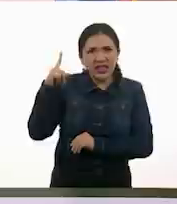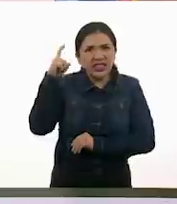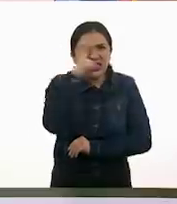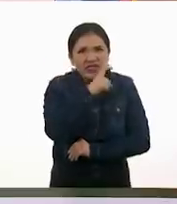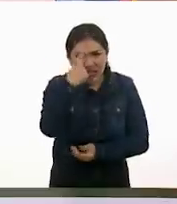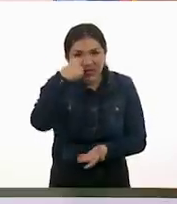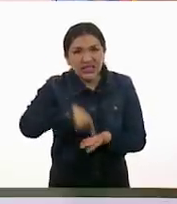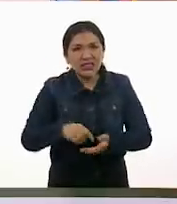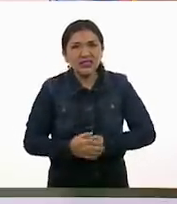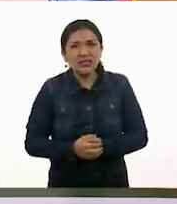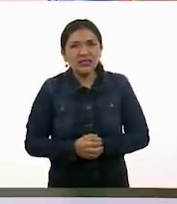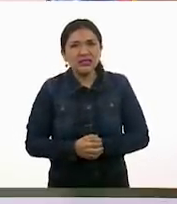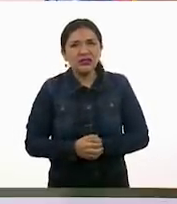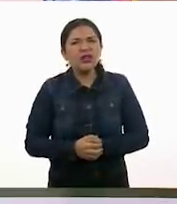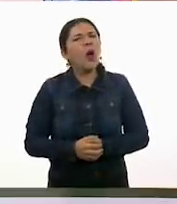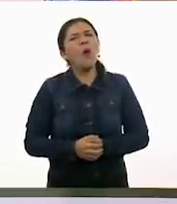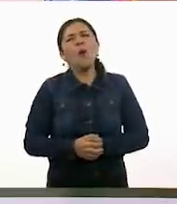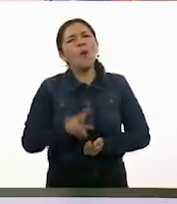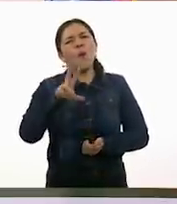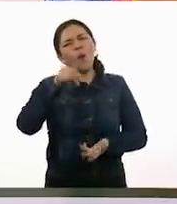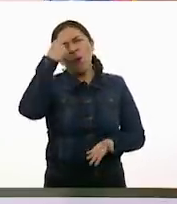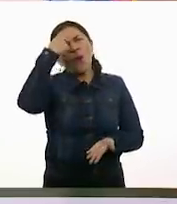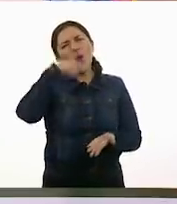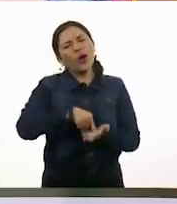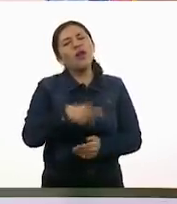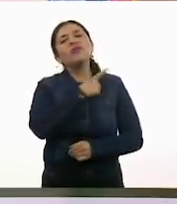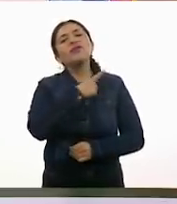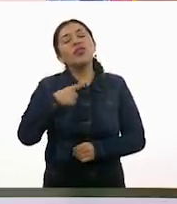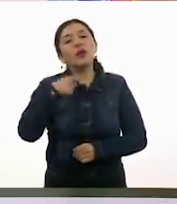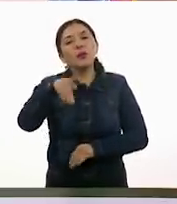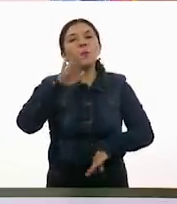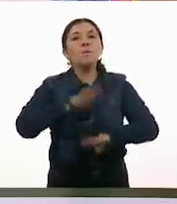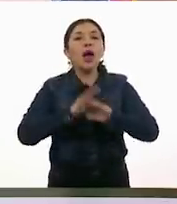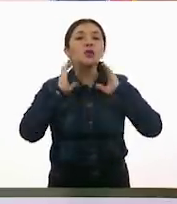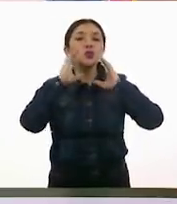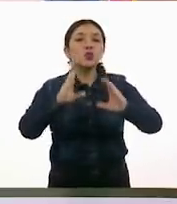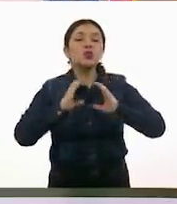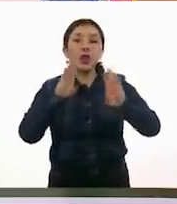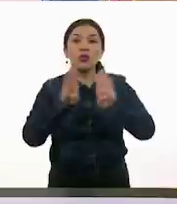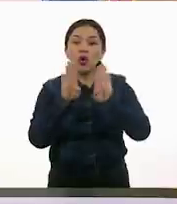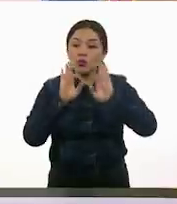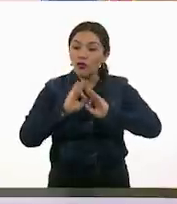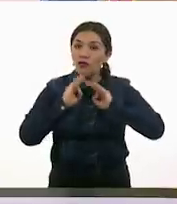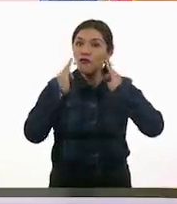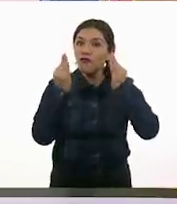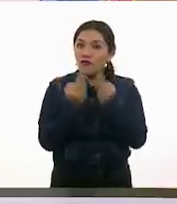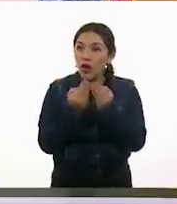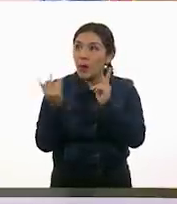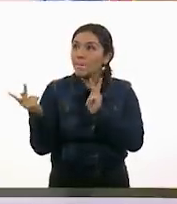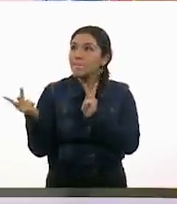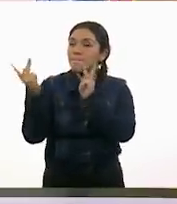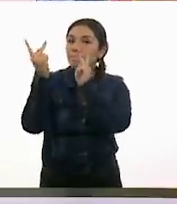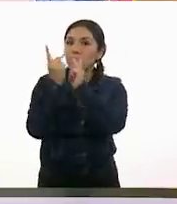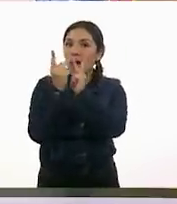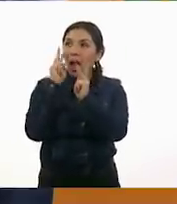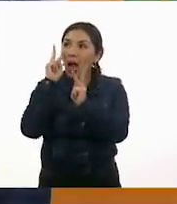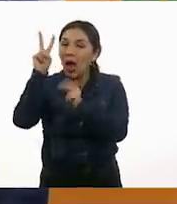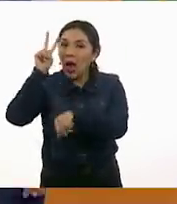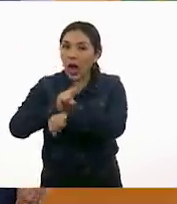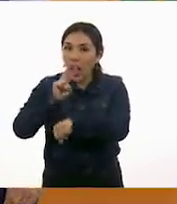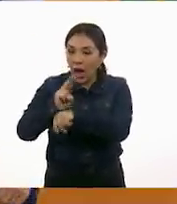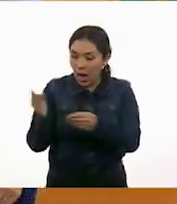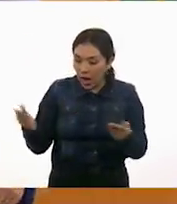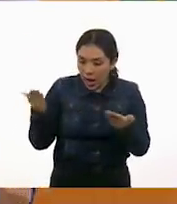barquitos? Yo creo que no. Solo tendríamos que tener cuidado de que la forma de las piezas sea la misma.